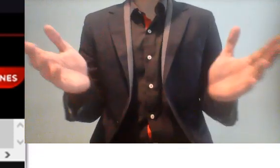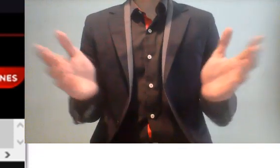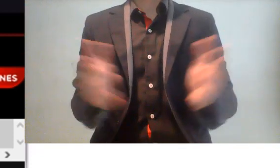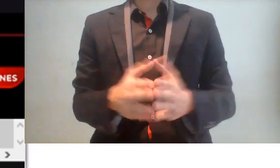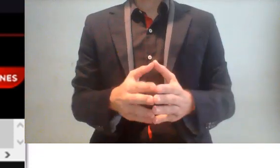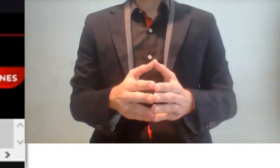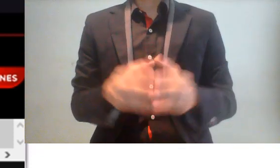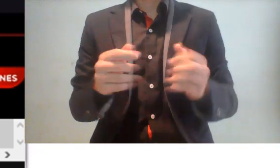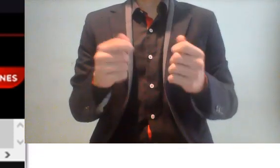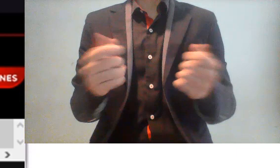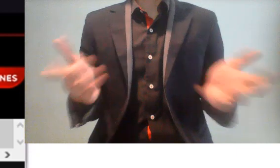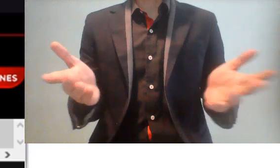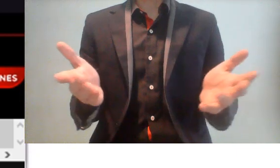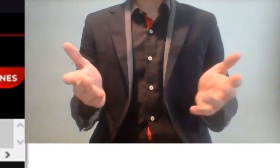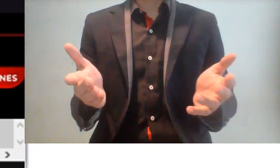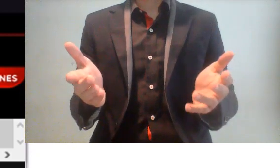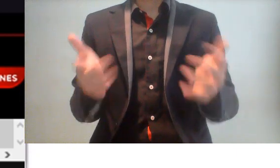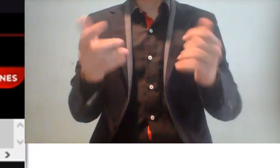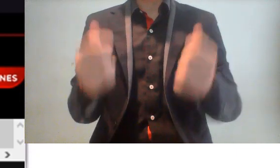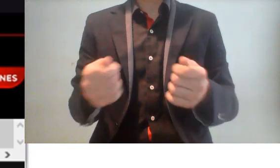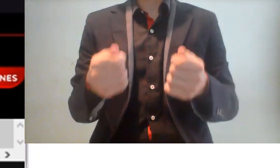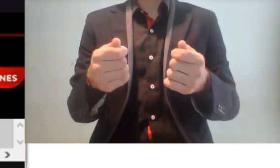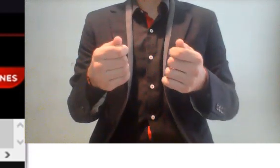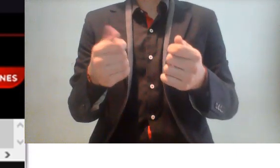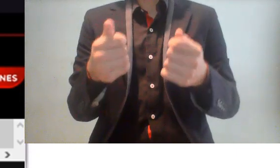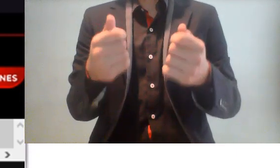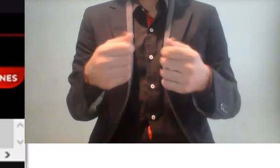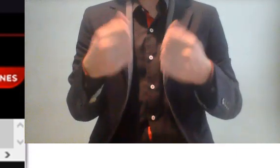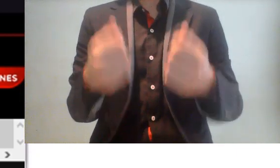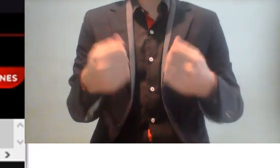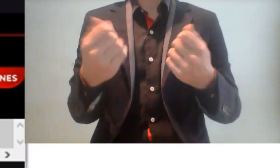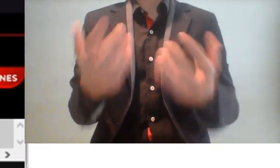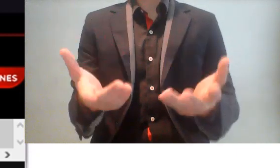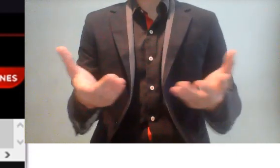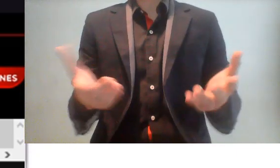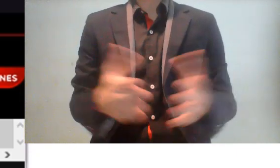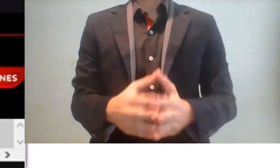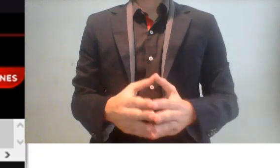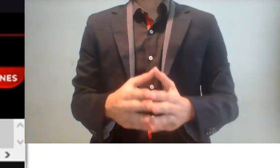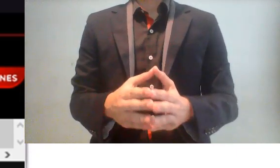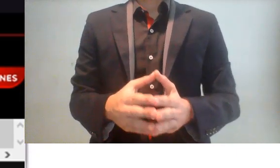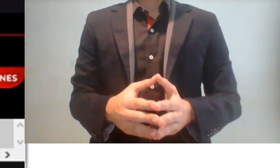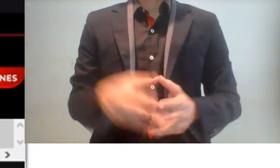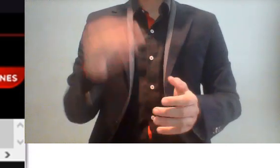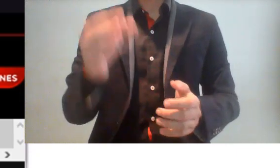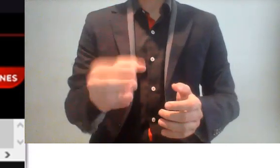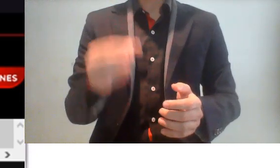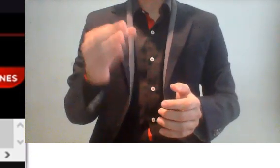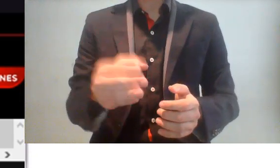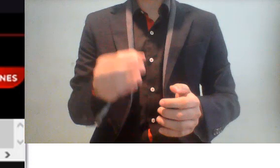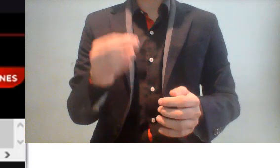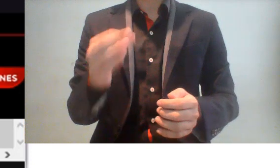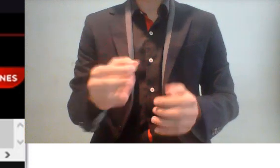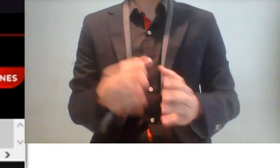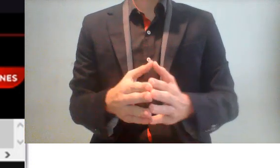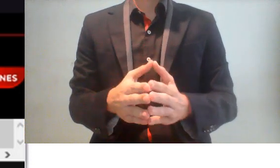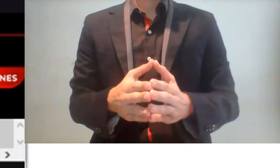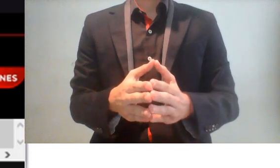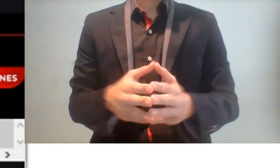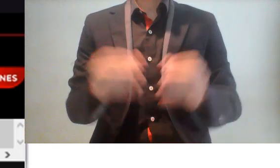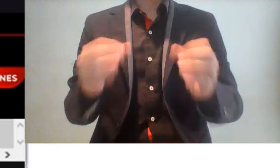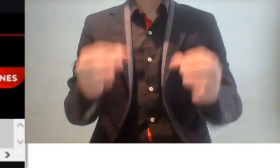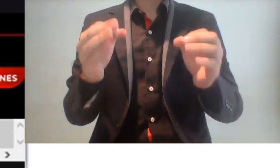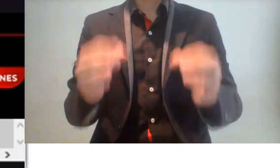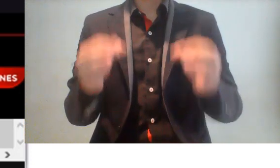dejar eso así. Es que es lamentable que defiendan cosas indefendibles. Más de 2 mil millones de pesos,